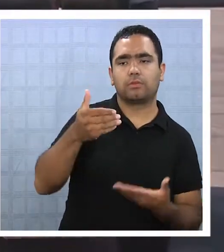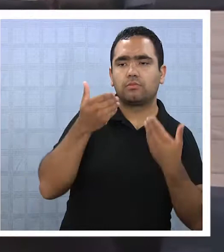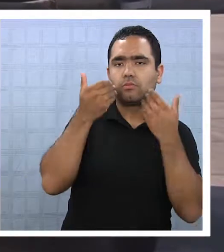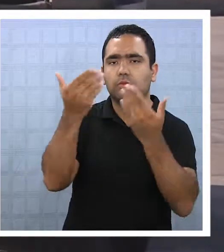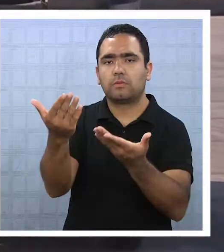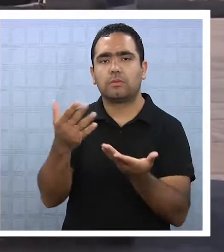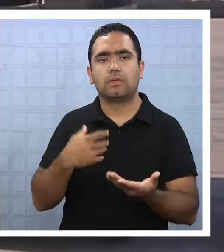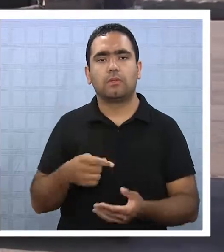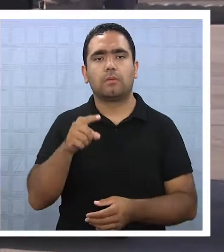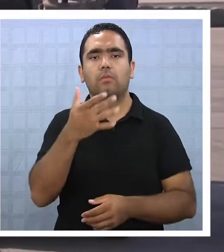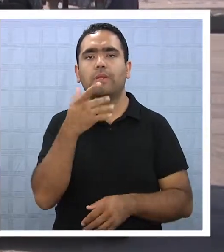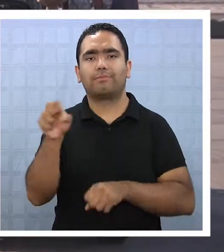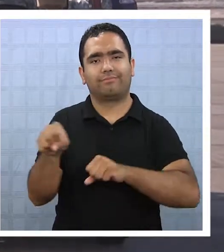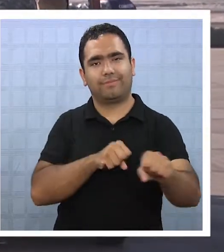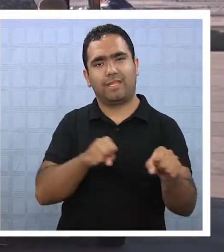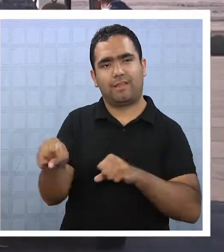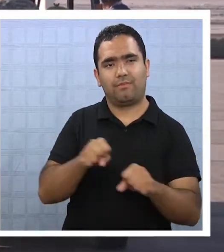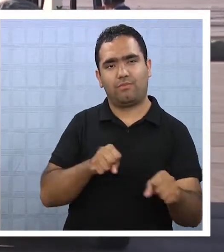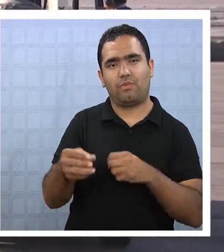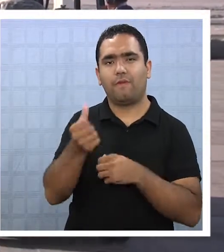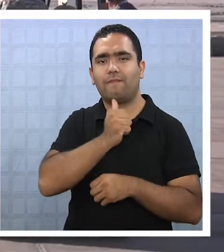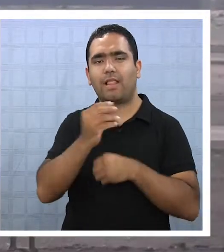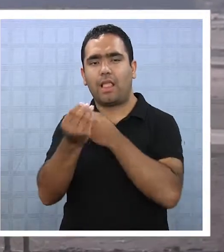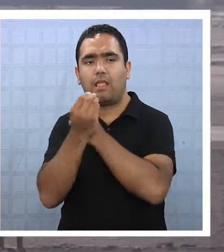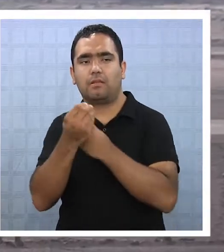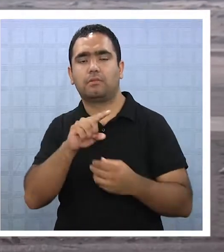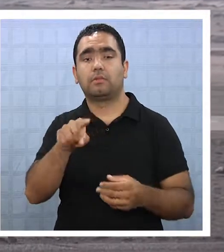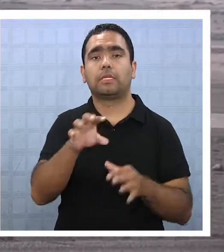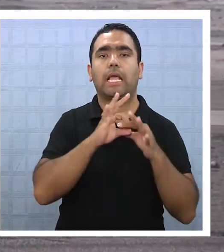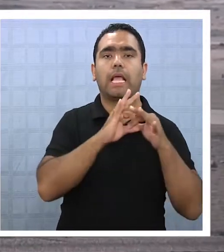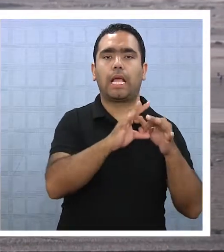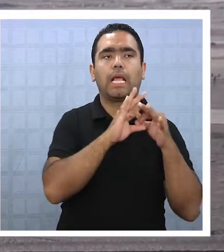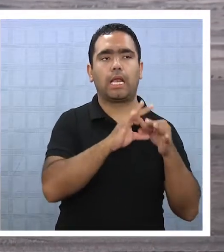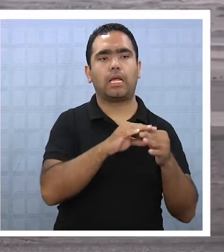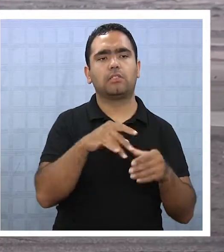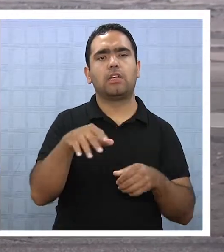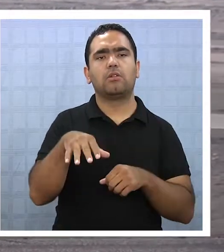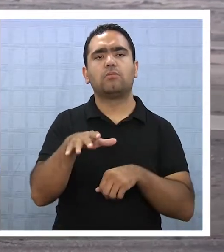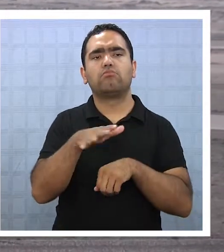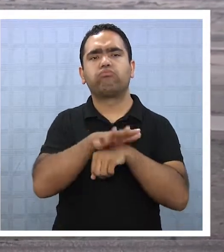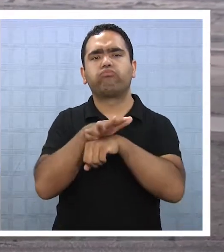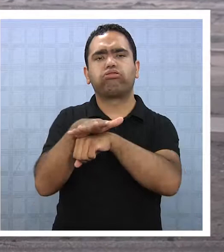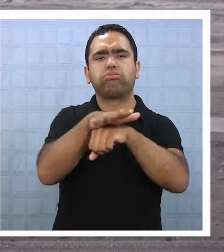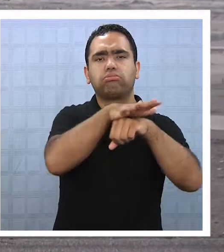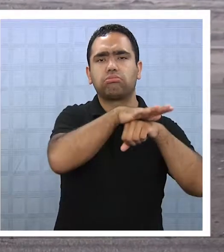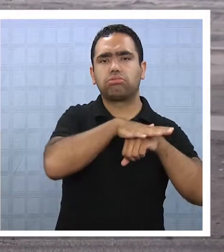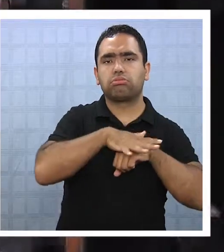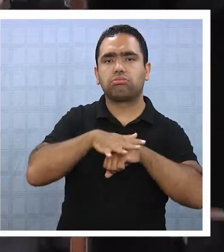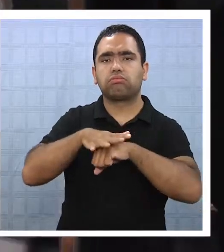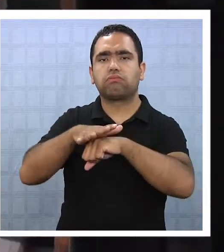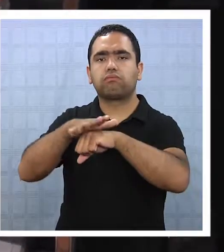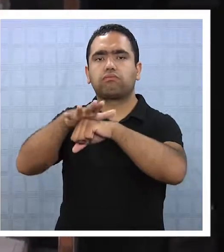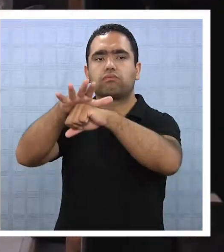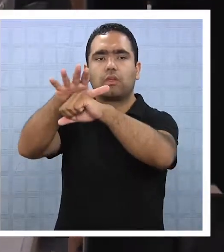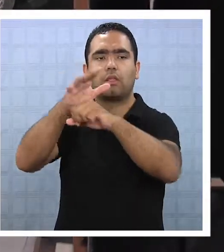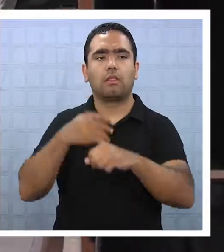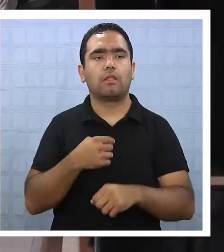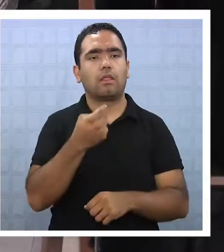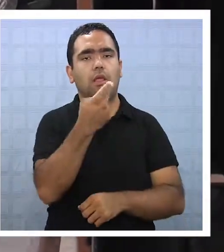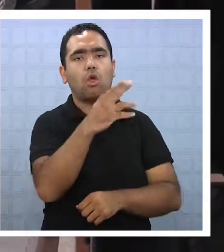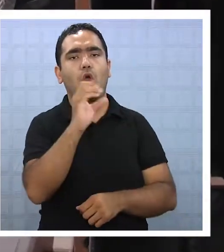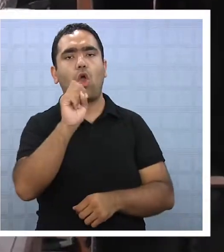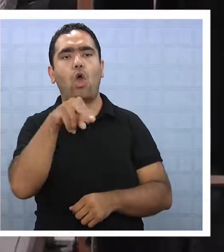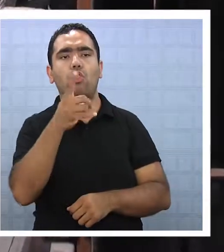hospicio más perjudicados por los terremotos. La entrega fue posible gracias a la Fuerza Aérea, que trasladó los